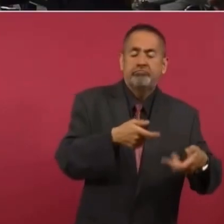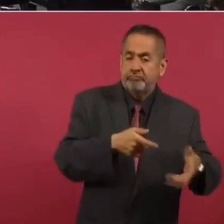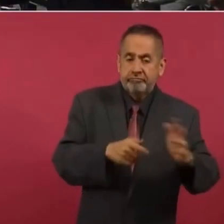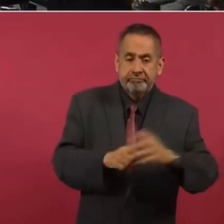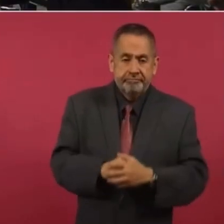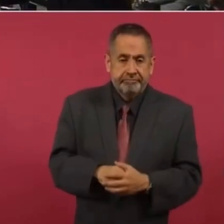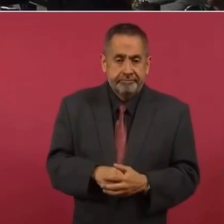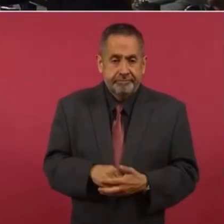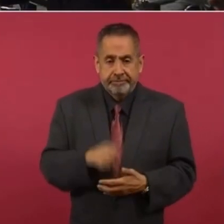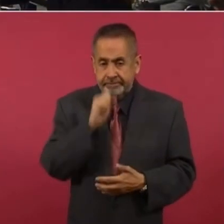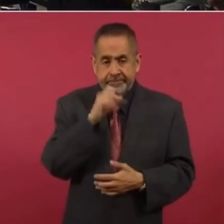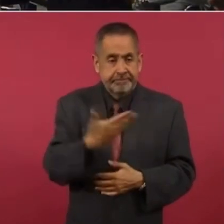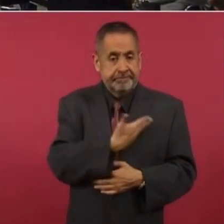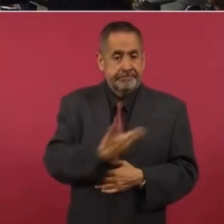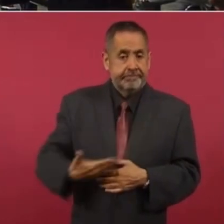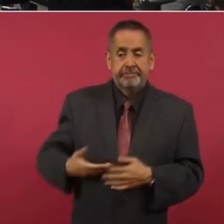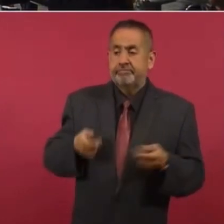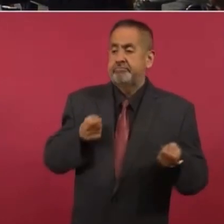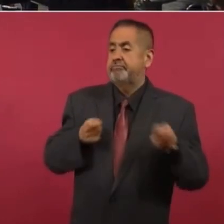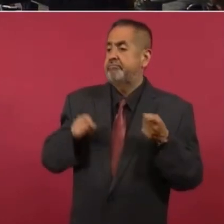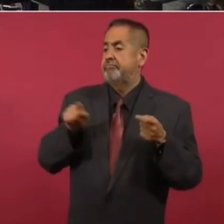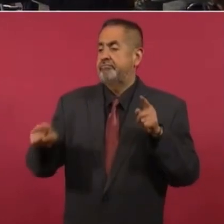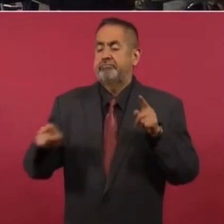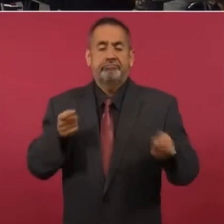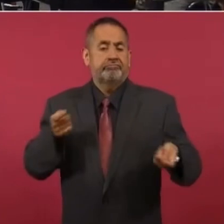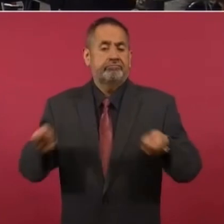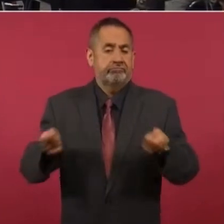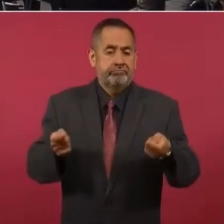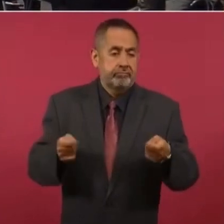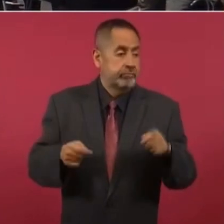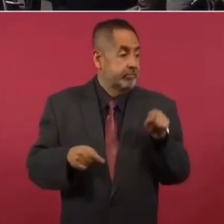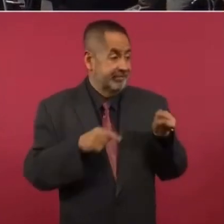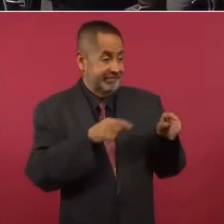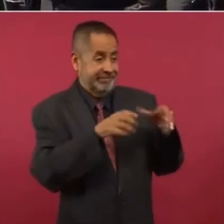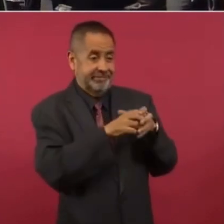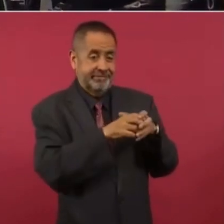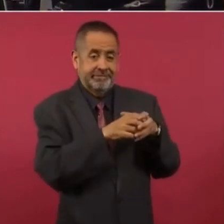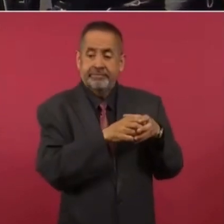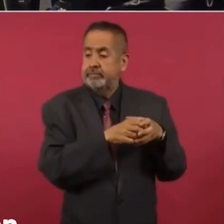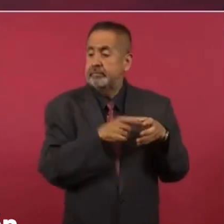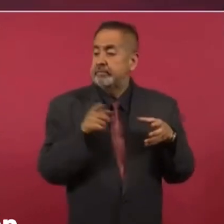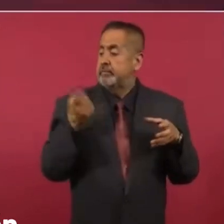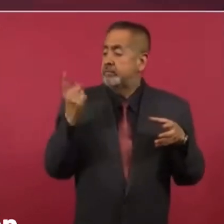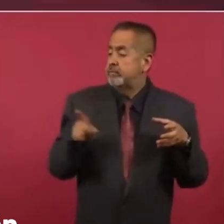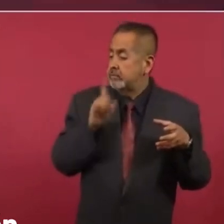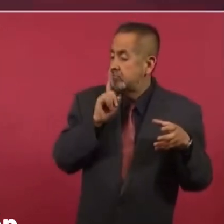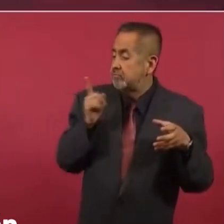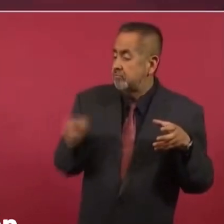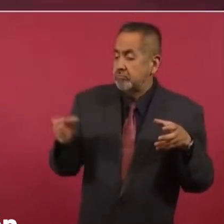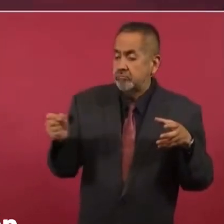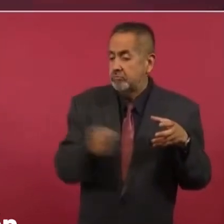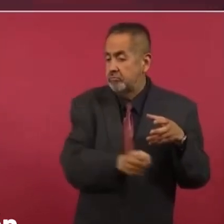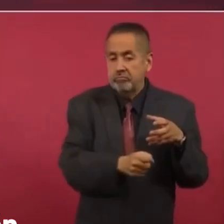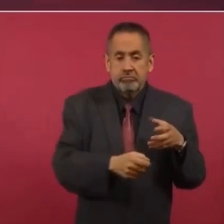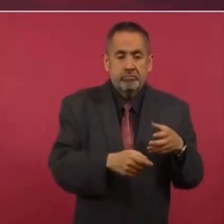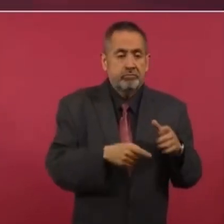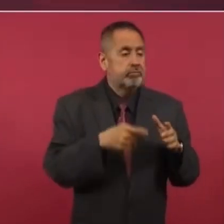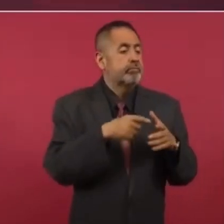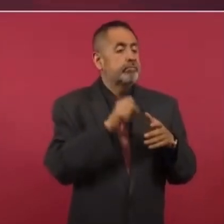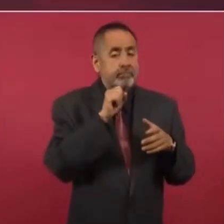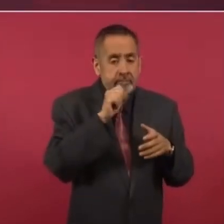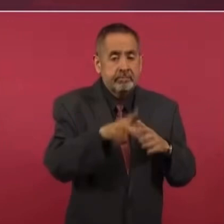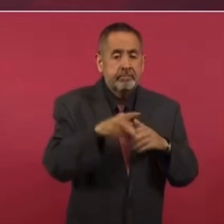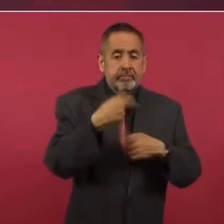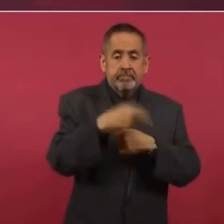el Ejecutivo lo tenían. Se apoderaron de los medios de información,